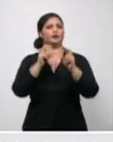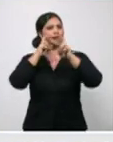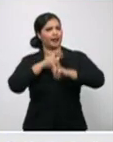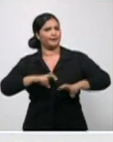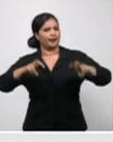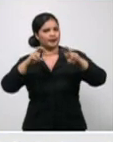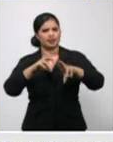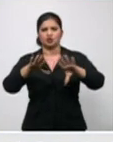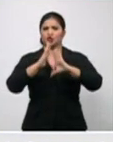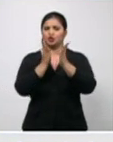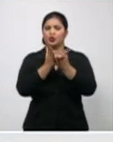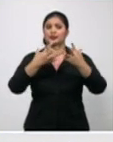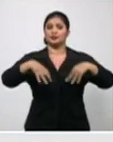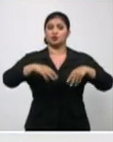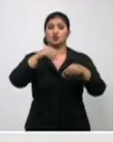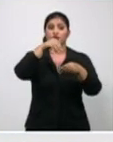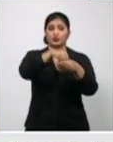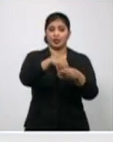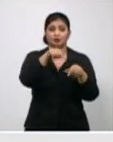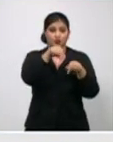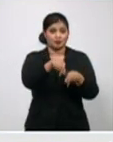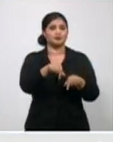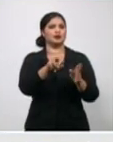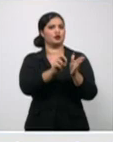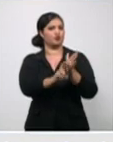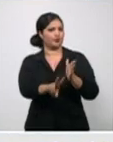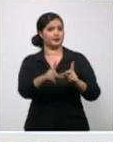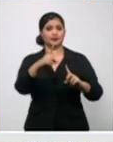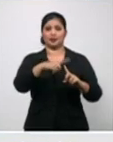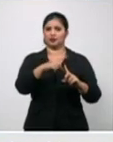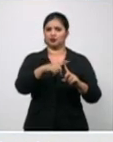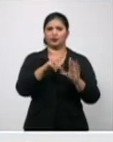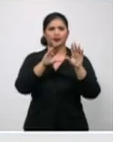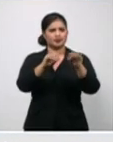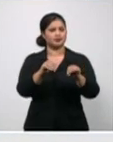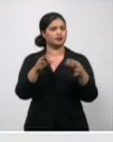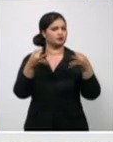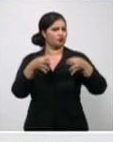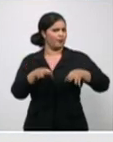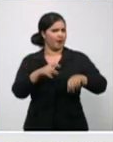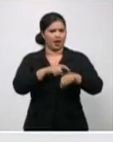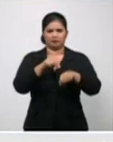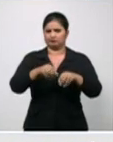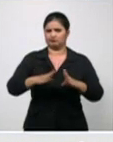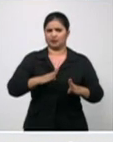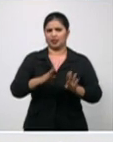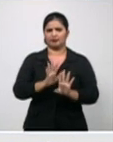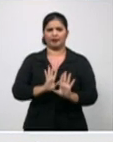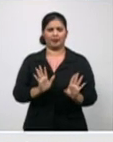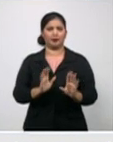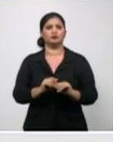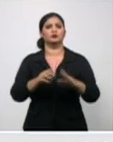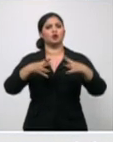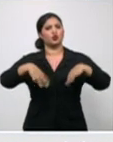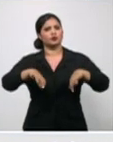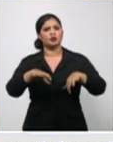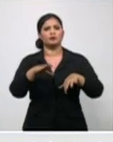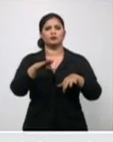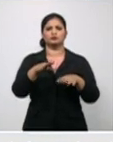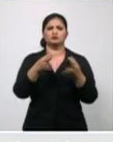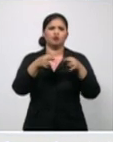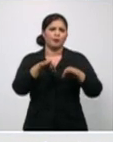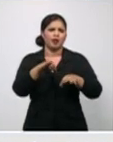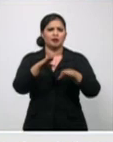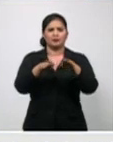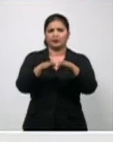una, se mantiene nueva normalidad, es una provincia que tiene un comportamiento estable y